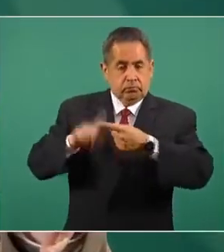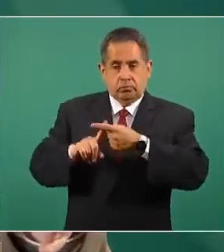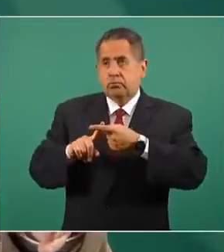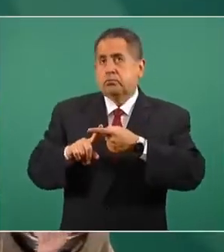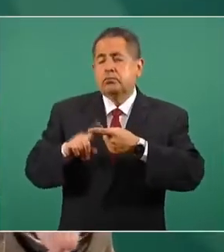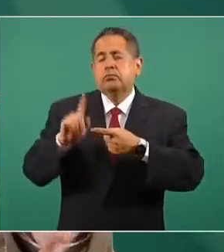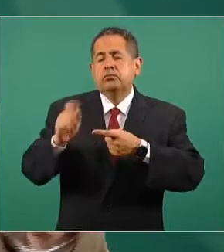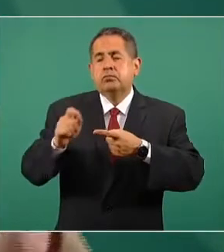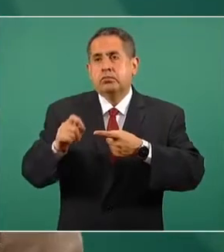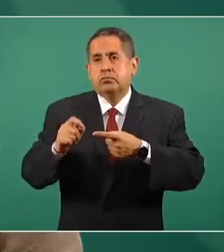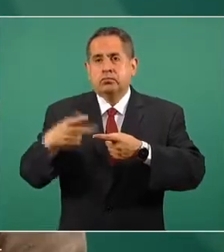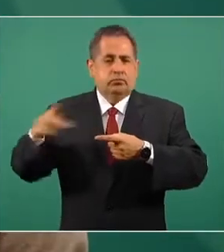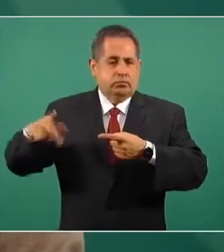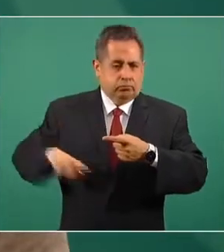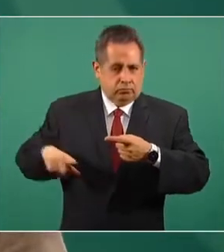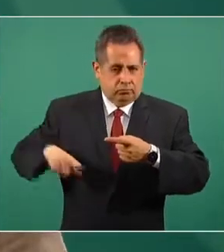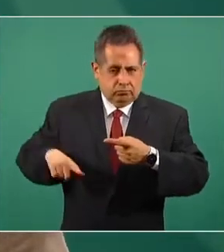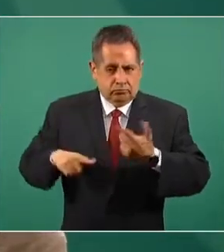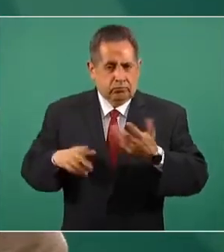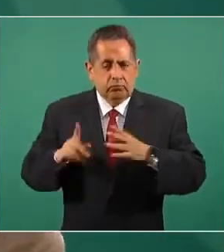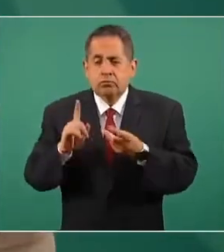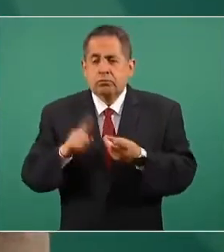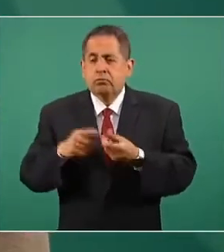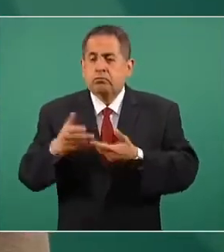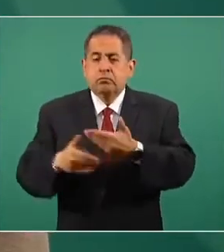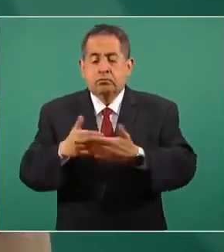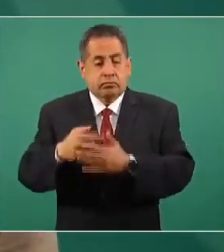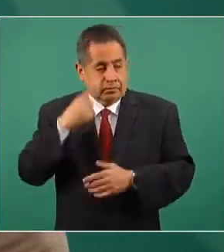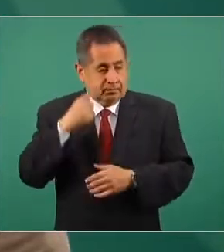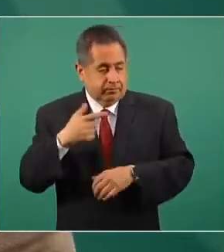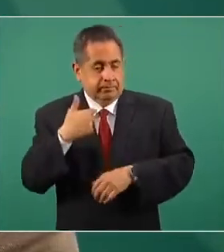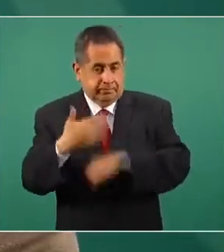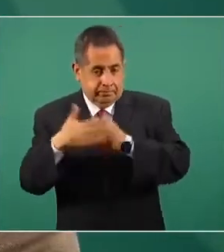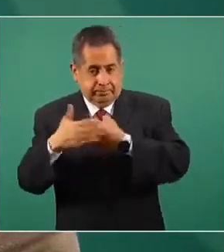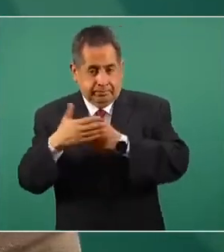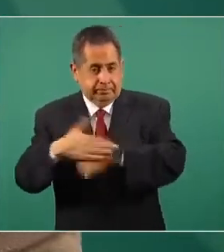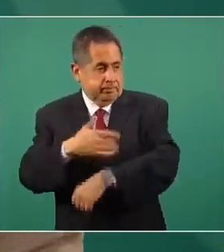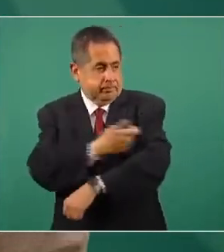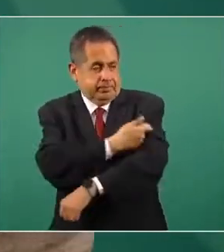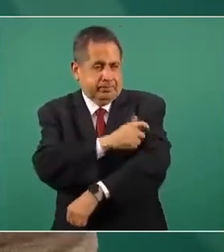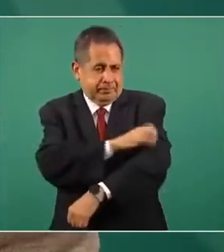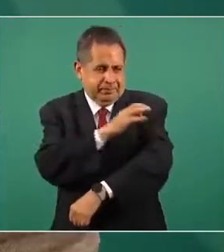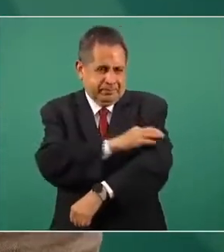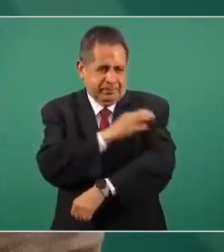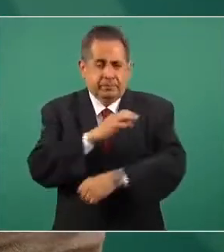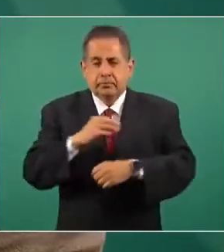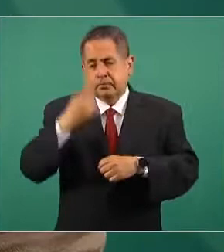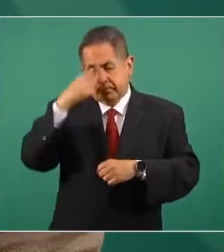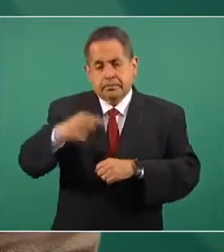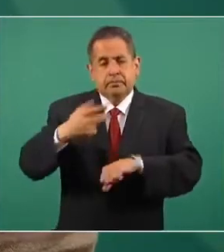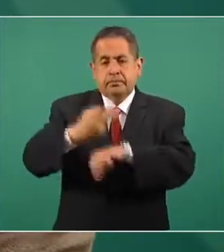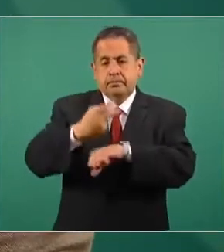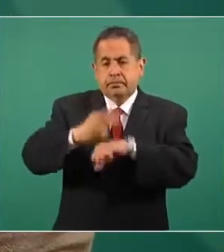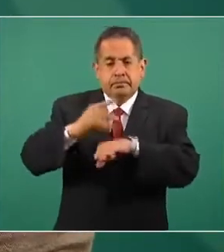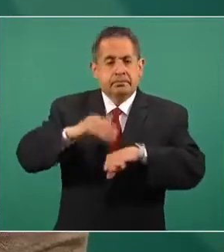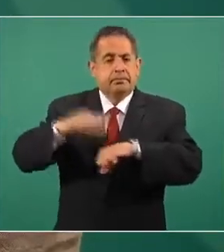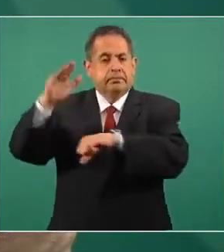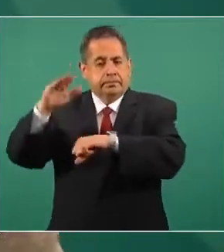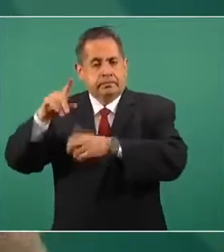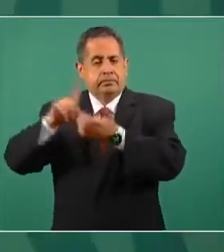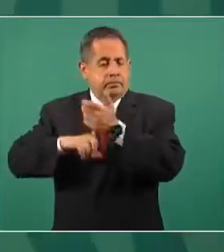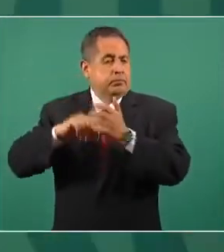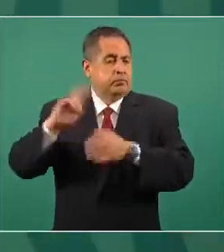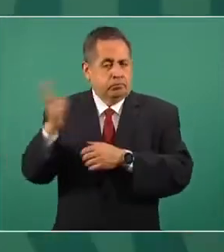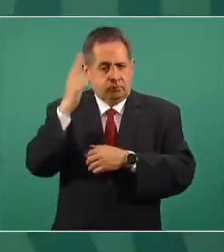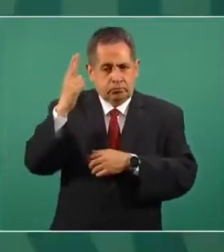pública, en donde se está avanzando para la vacunación de profesores de educación media, superior y también